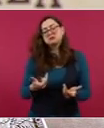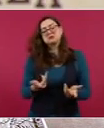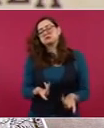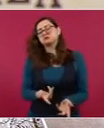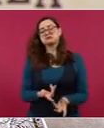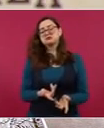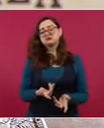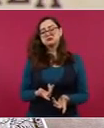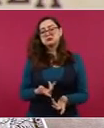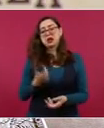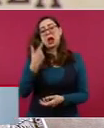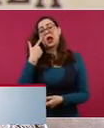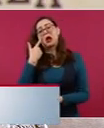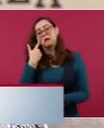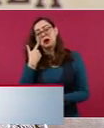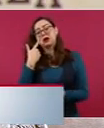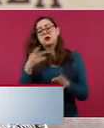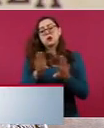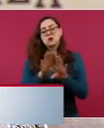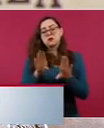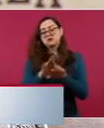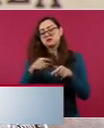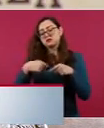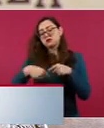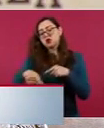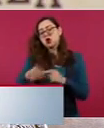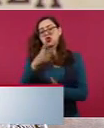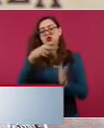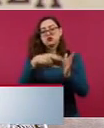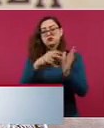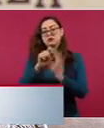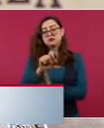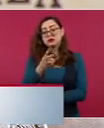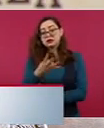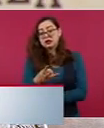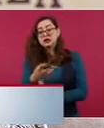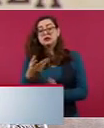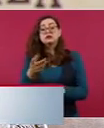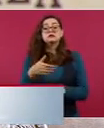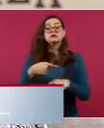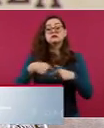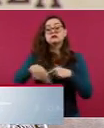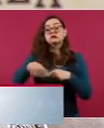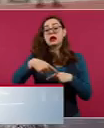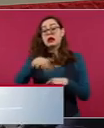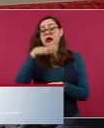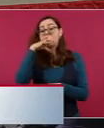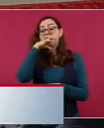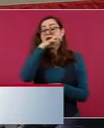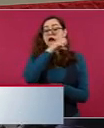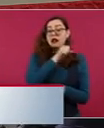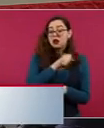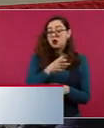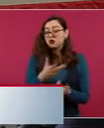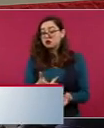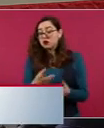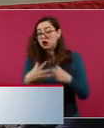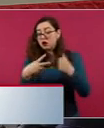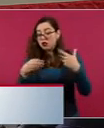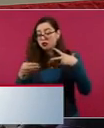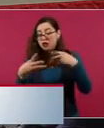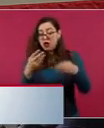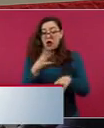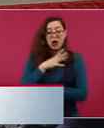si ocurre algún periodo de transmisión en la temporada de calor. Mientras tanto, terminar de vacunarse, se están poniendo los